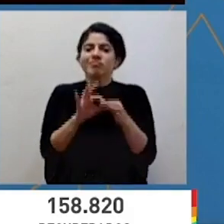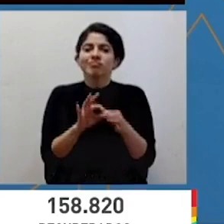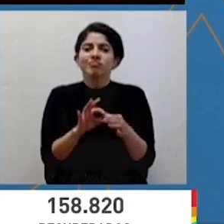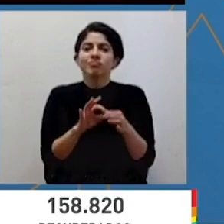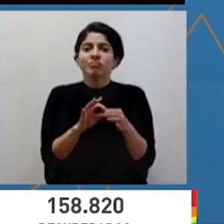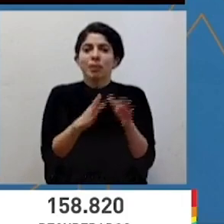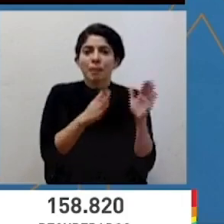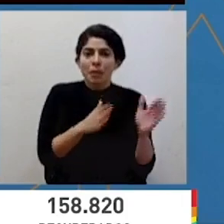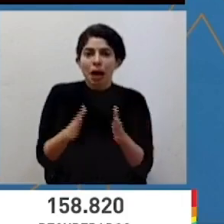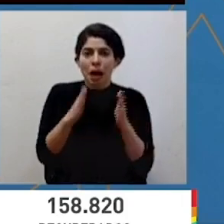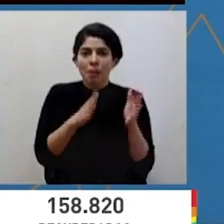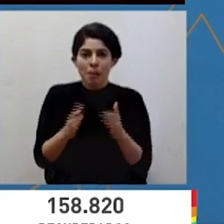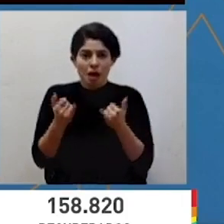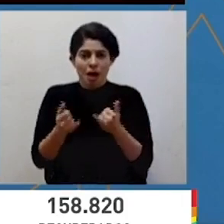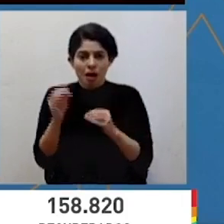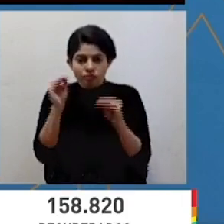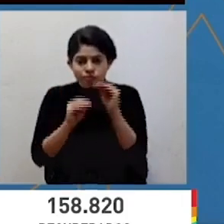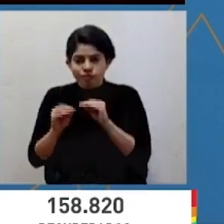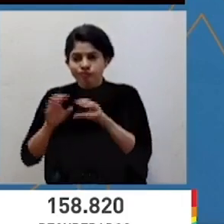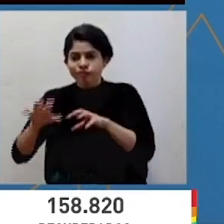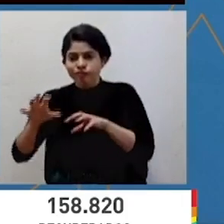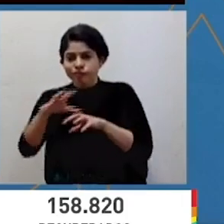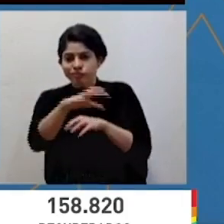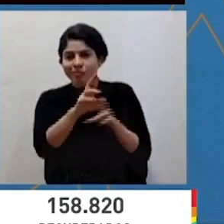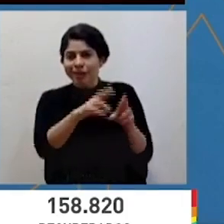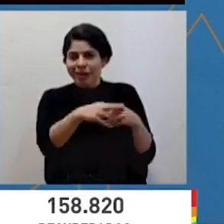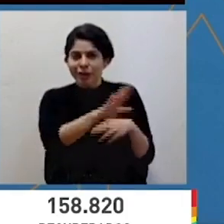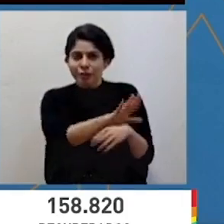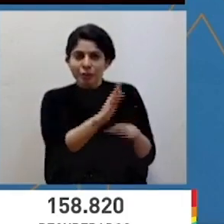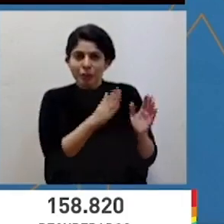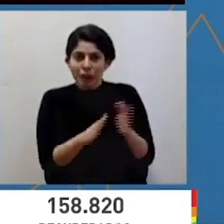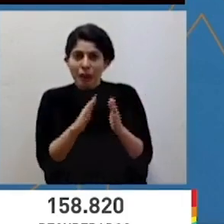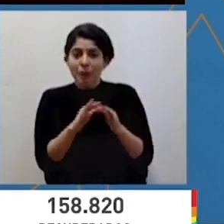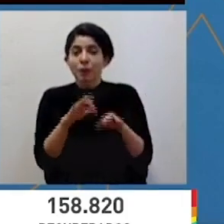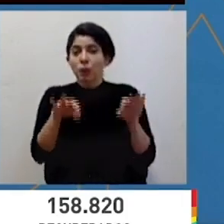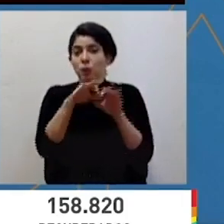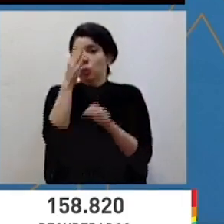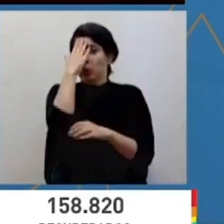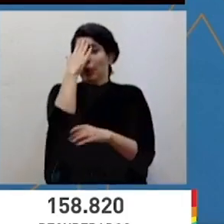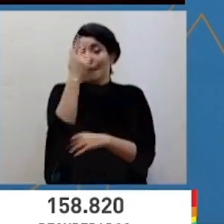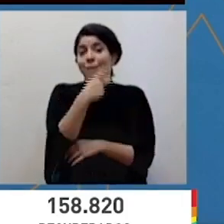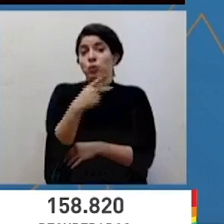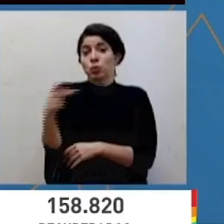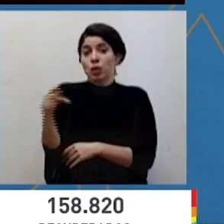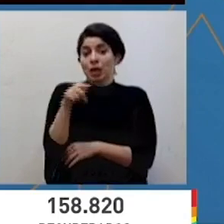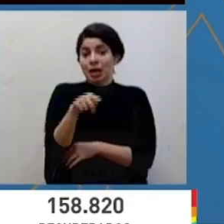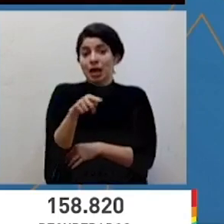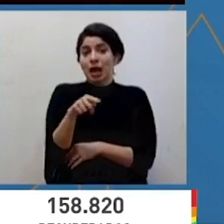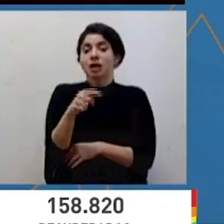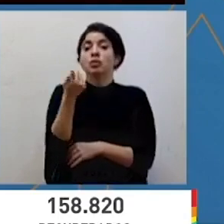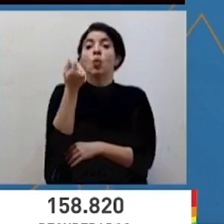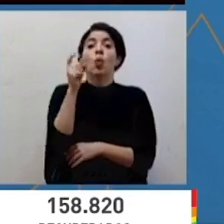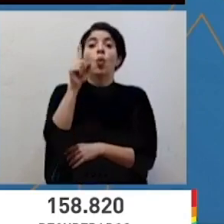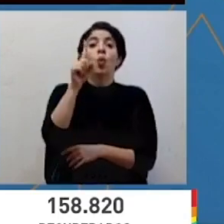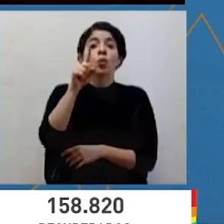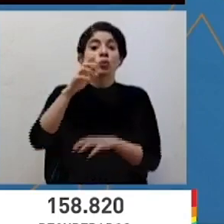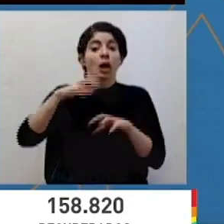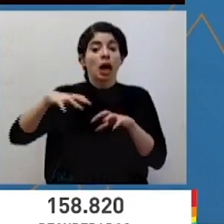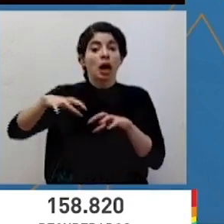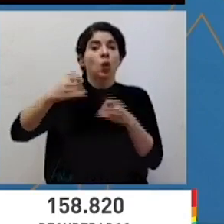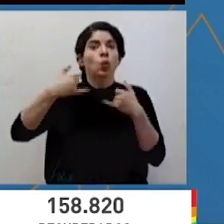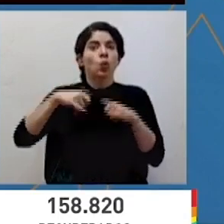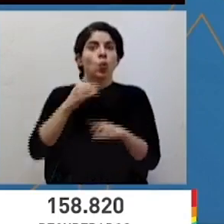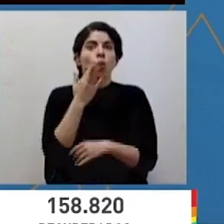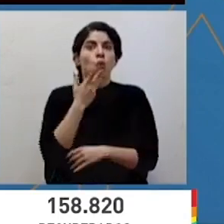que estamos desarrollando a nivel regional, que en la provincia de Punta Arenas se mantienen once cantones en alerta